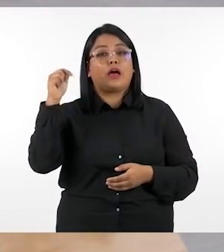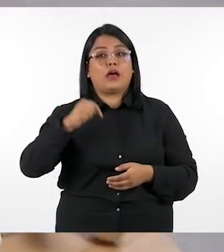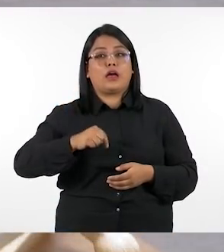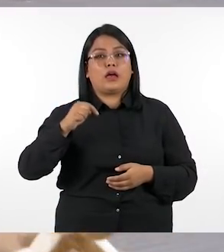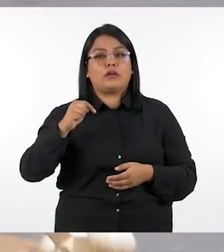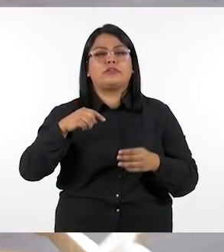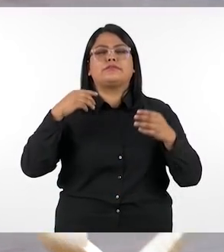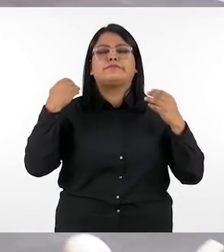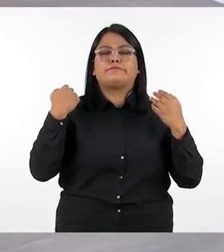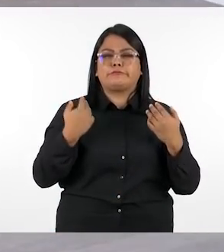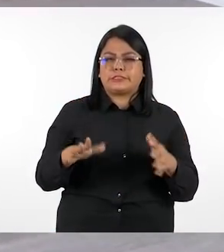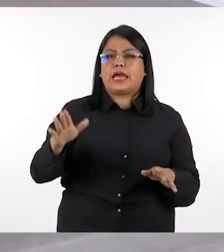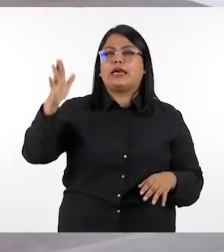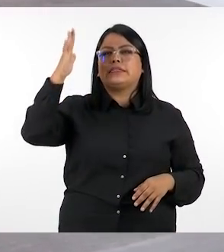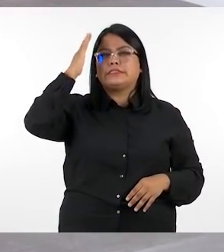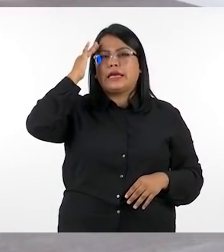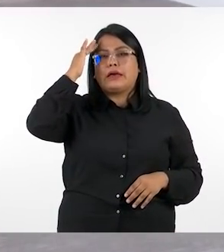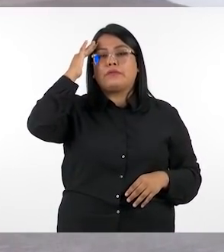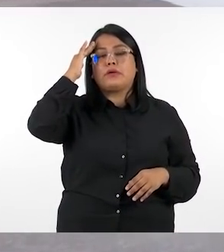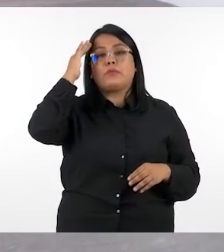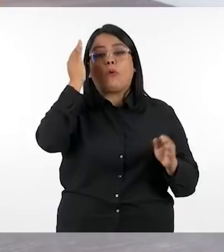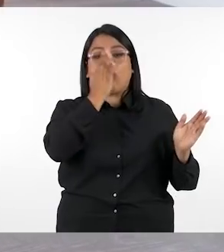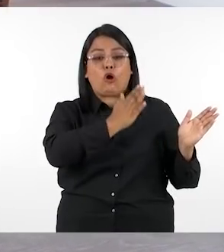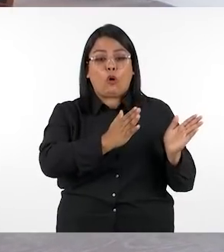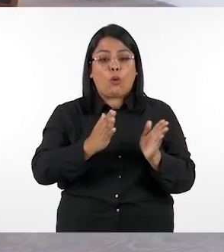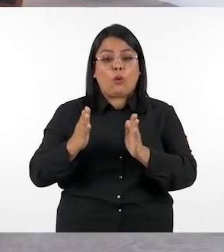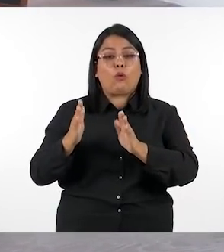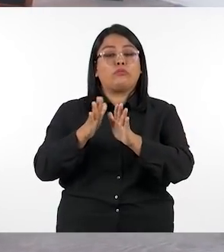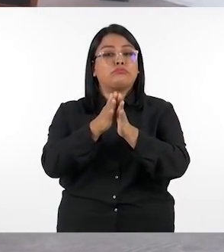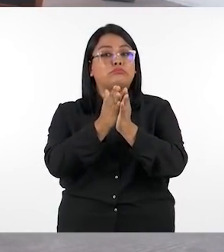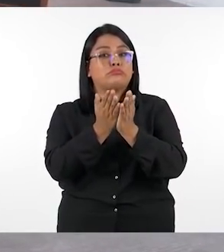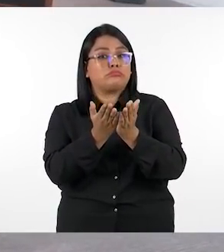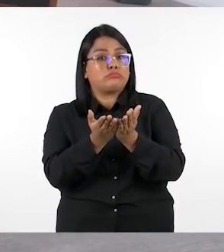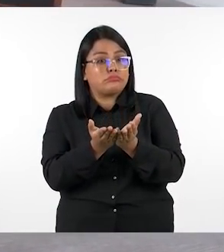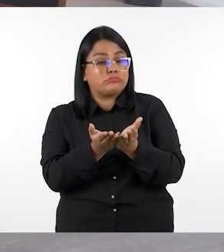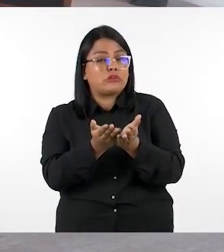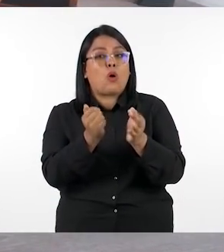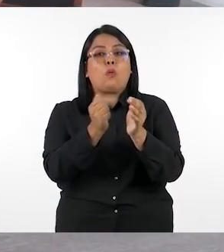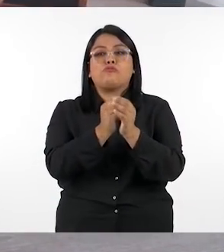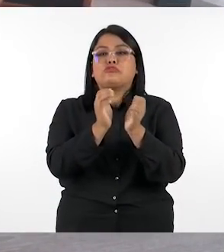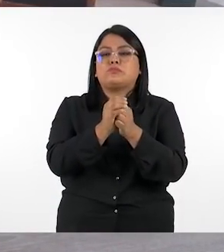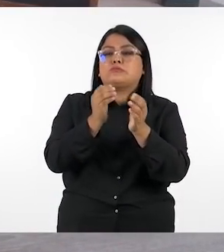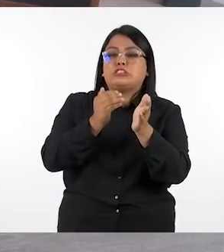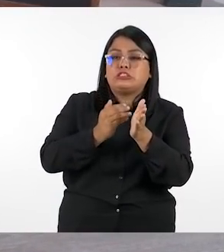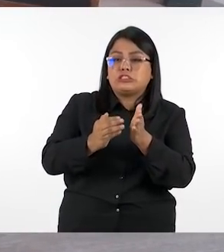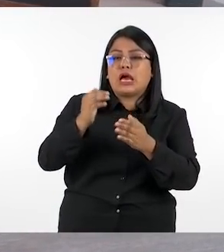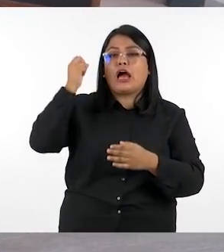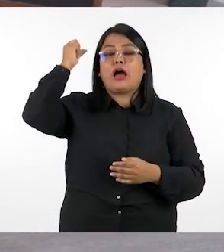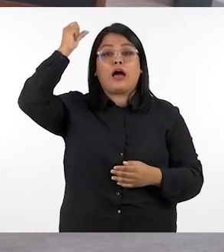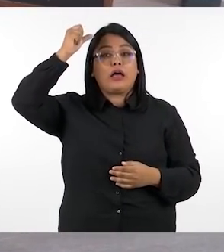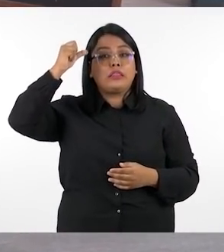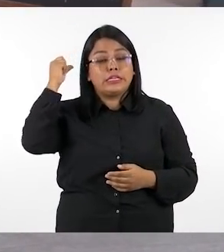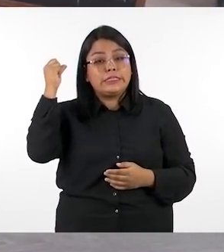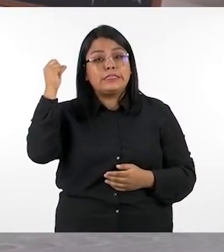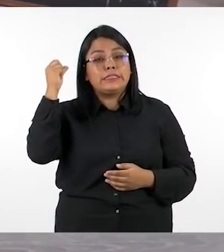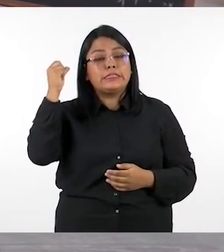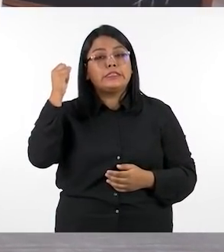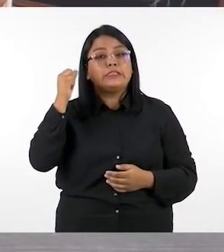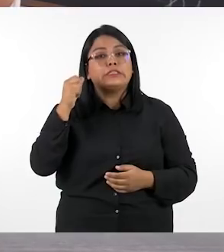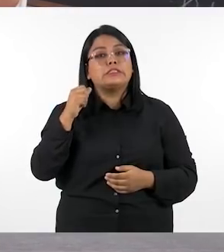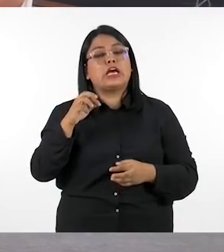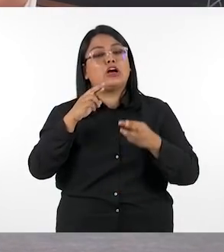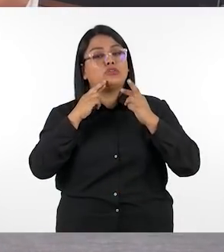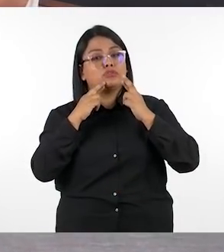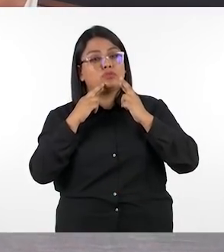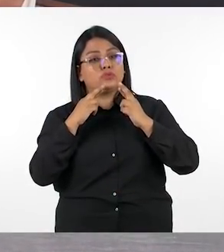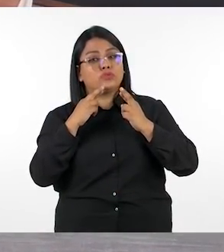ahora ya conocimos cómo es la estructura de nuestros libros es decir tienen un problema inicial o un analista luego pasamos